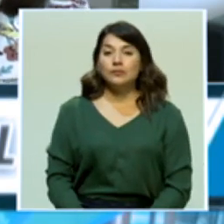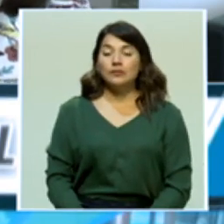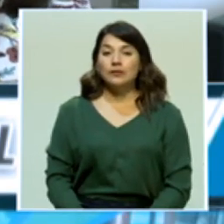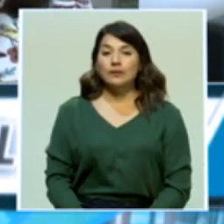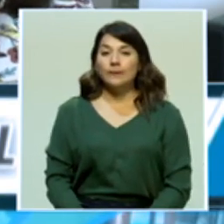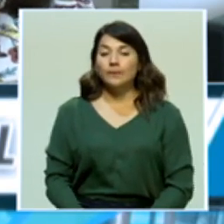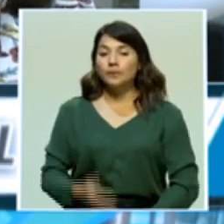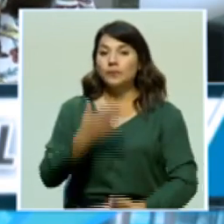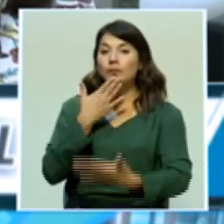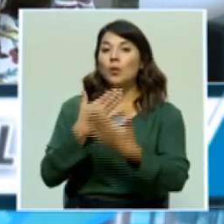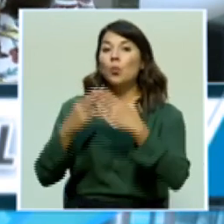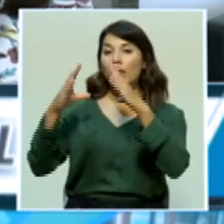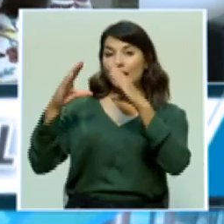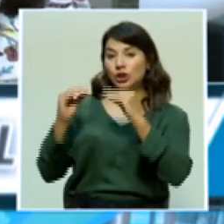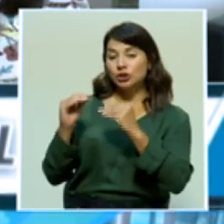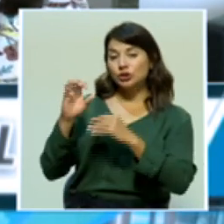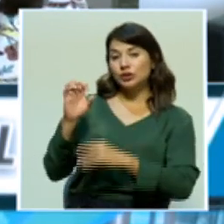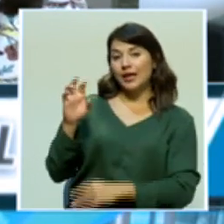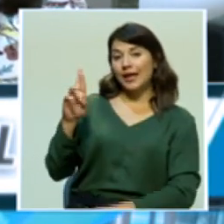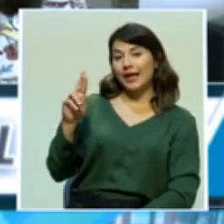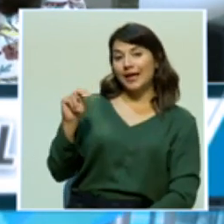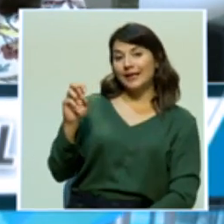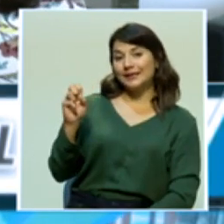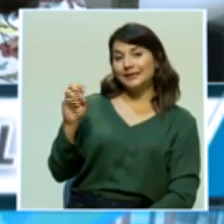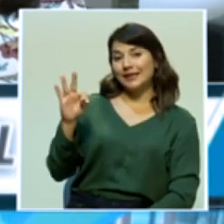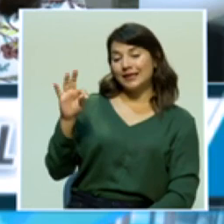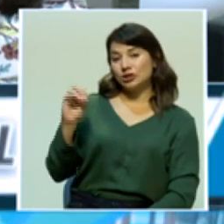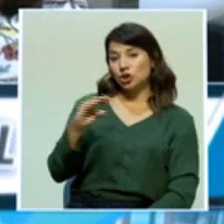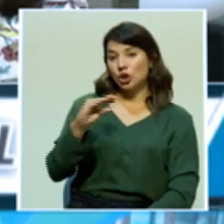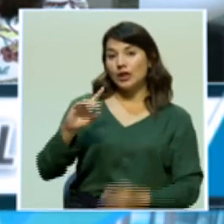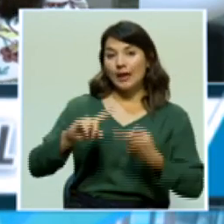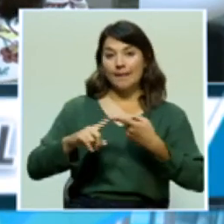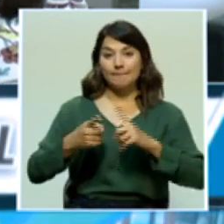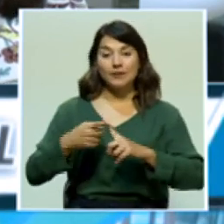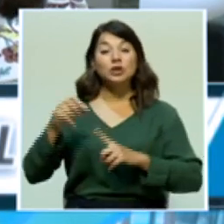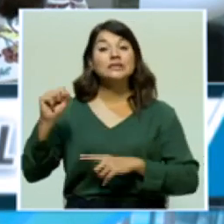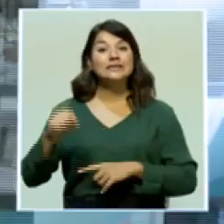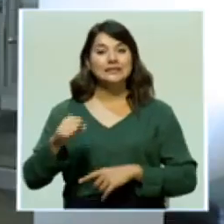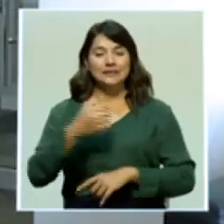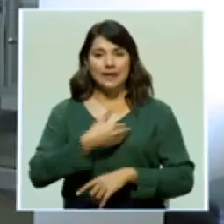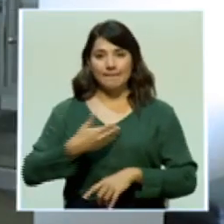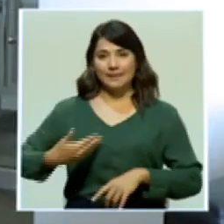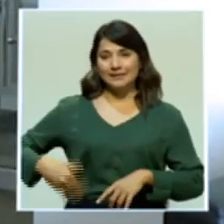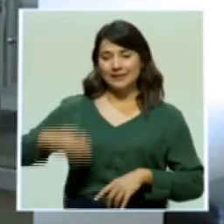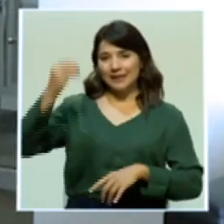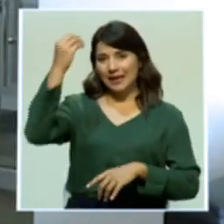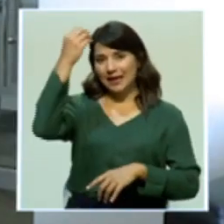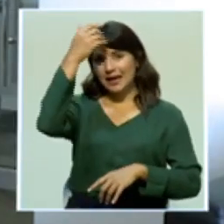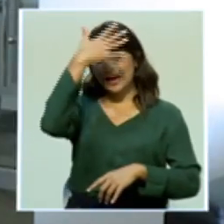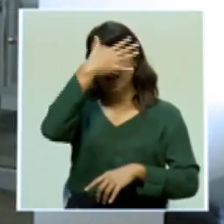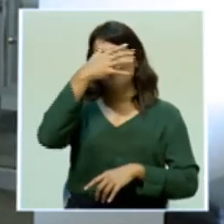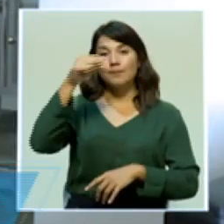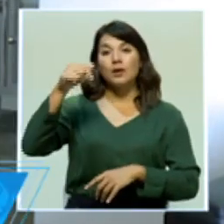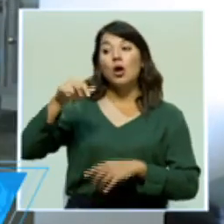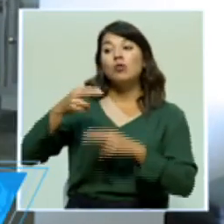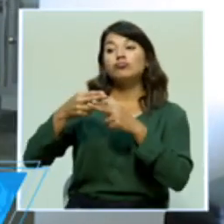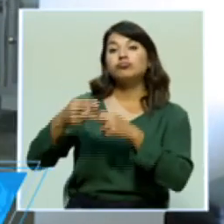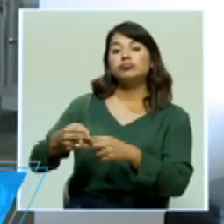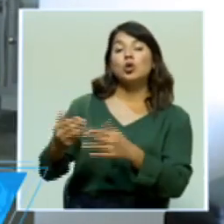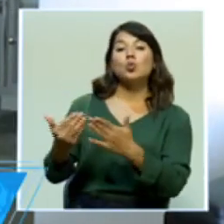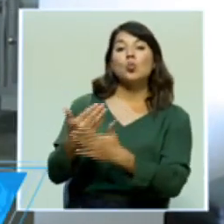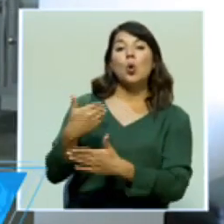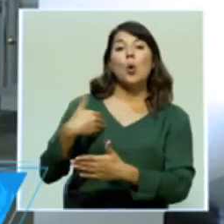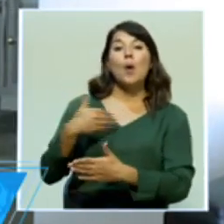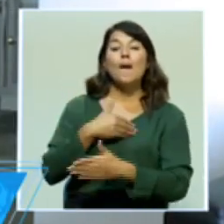Muy buenas noches, don Ernesto y amigos televidentes. Así es, el presidente Carlos Alvarado designó como nuevo ministro de Comercio